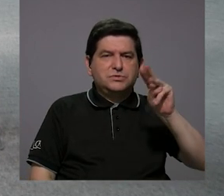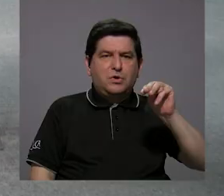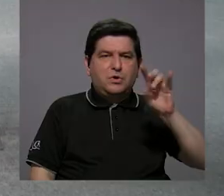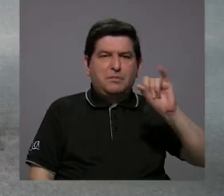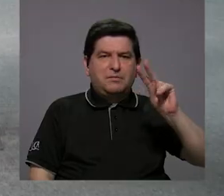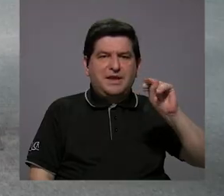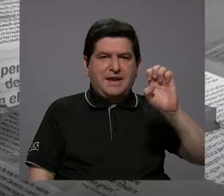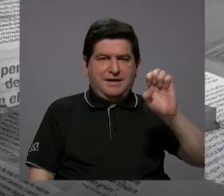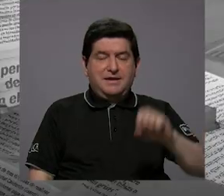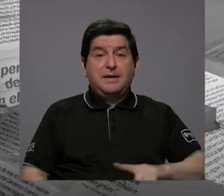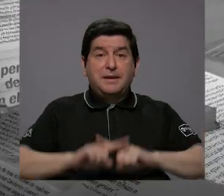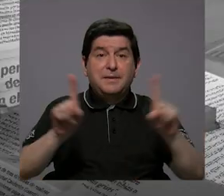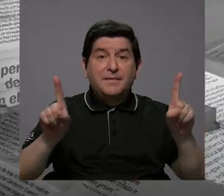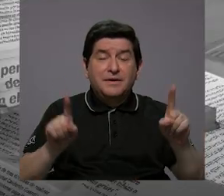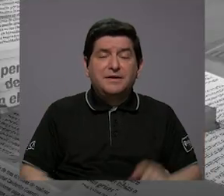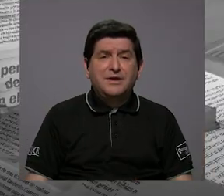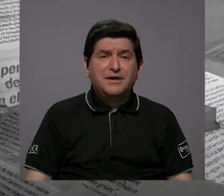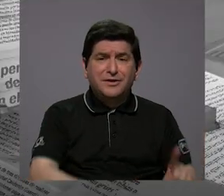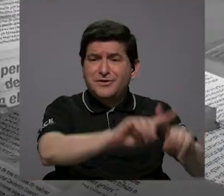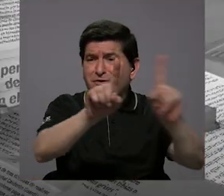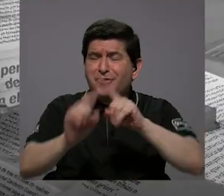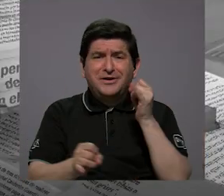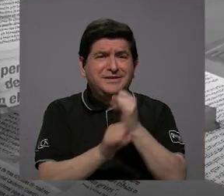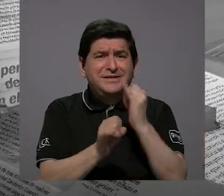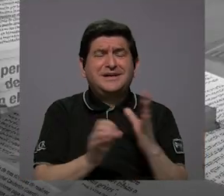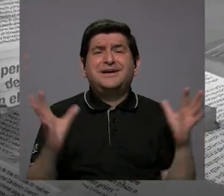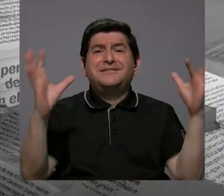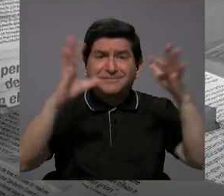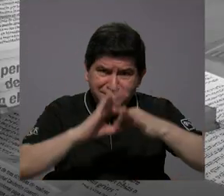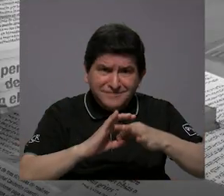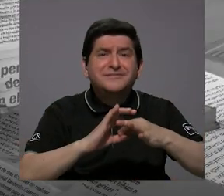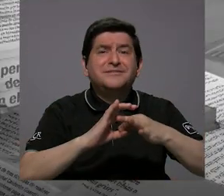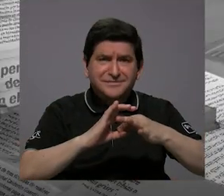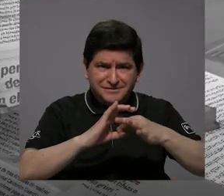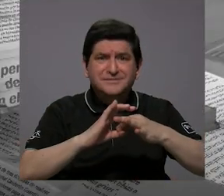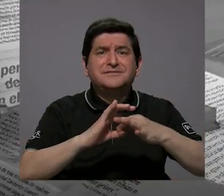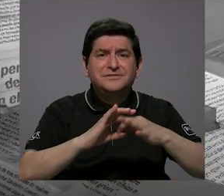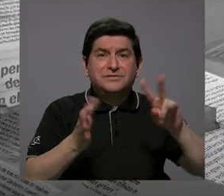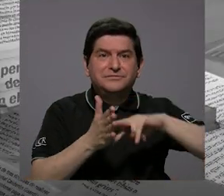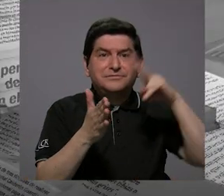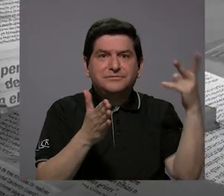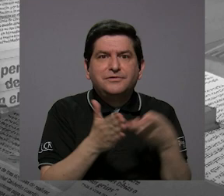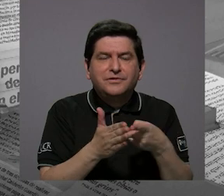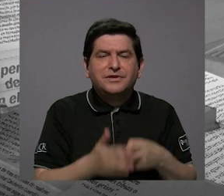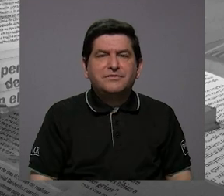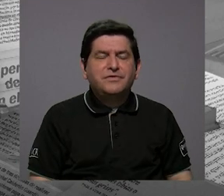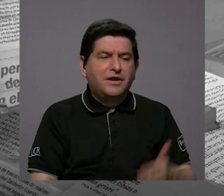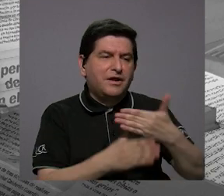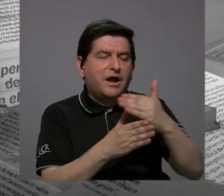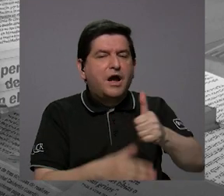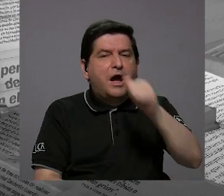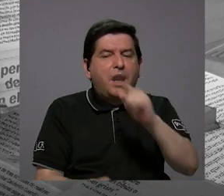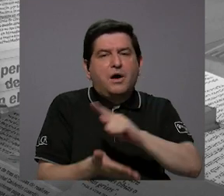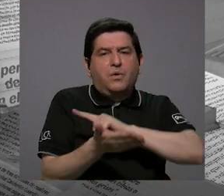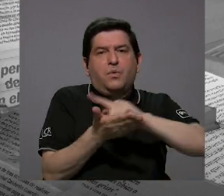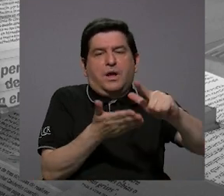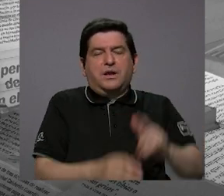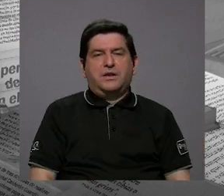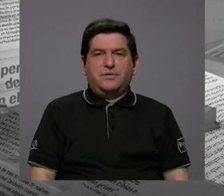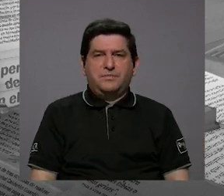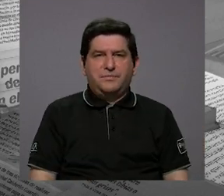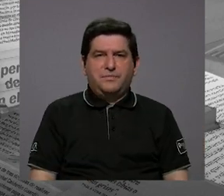pero hay diferentes instituciones que tienen que ver con lo que es el suministro de agua